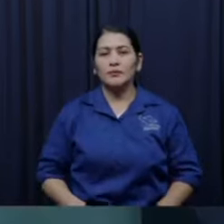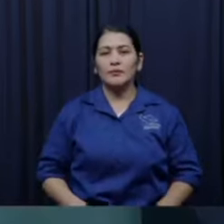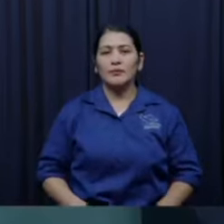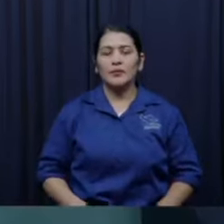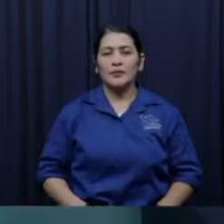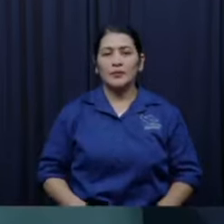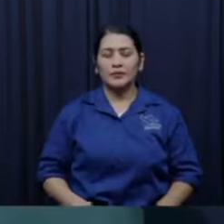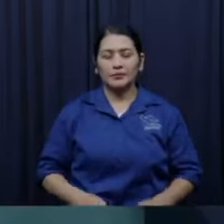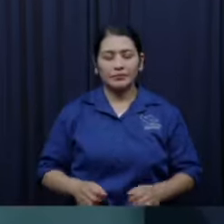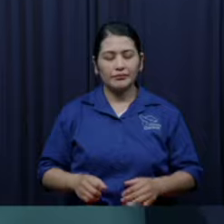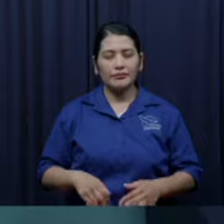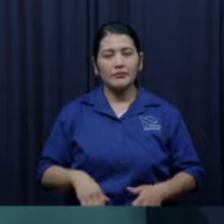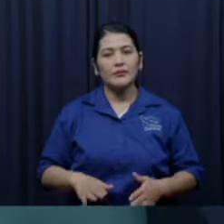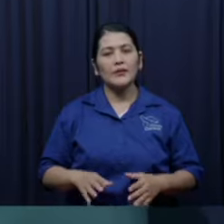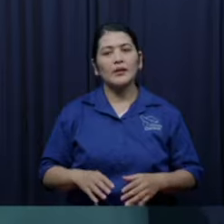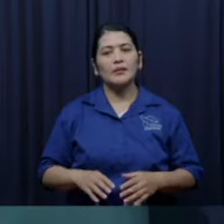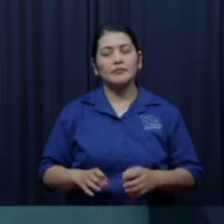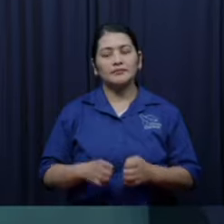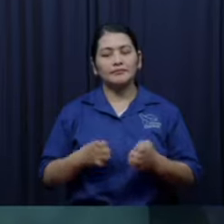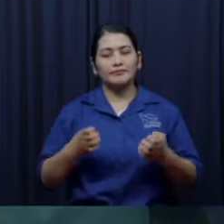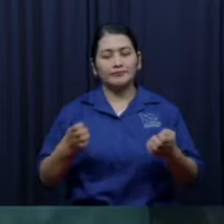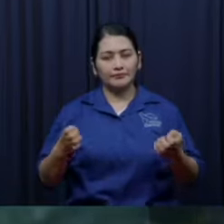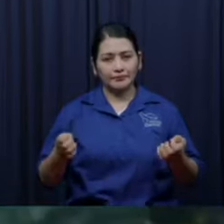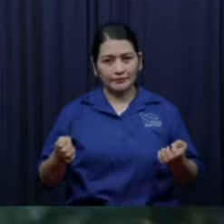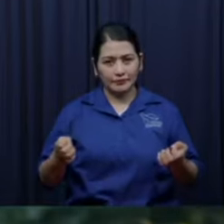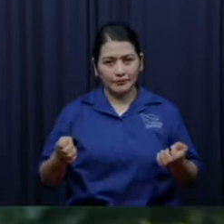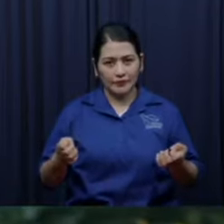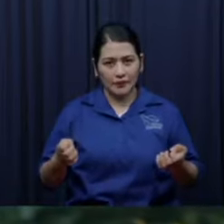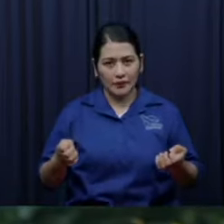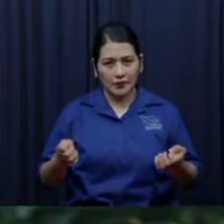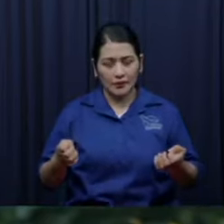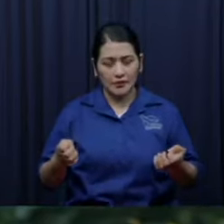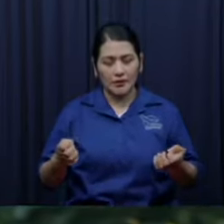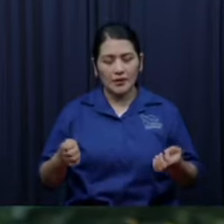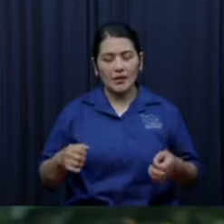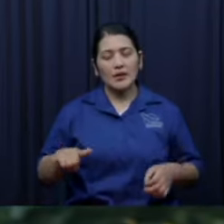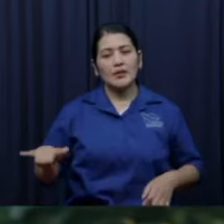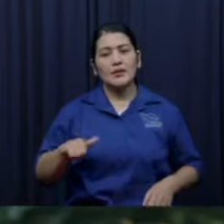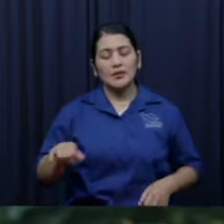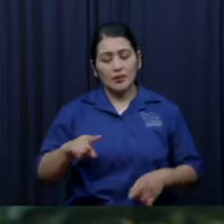yo no sé por qué hace uno así pero le dan algo y no puede leerlo bien uno